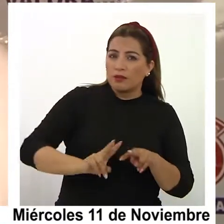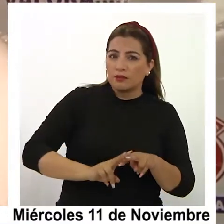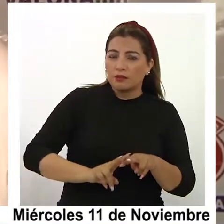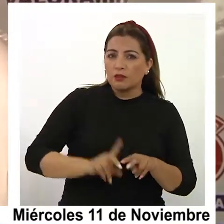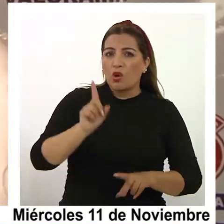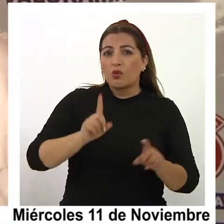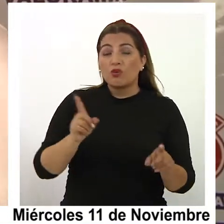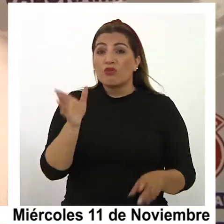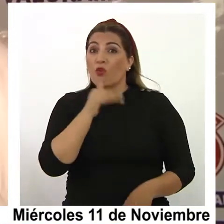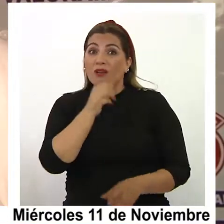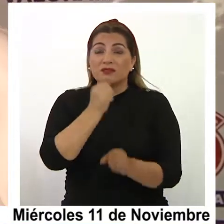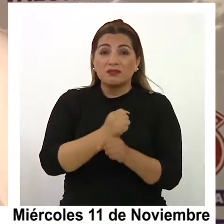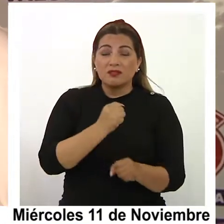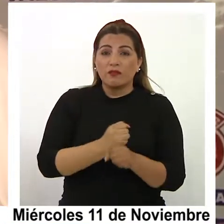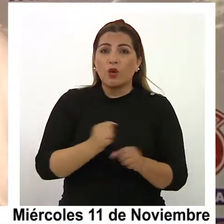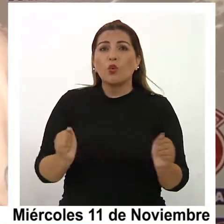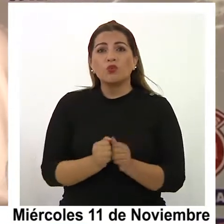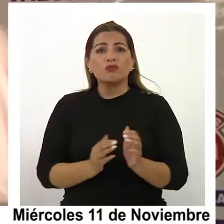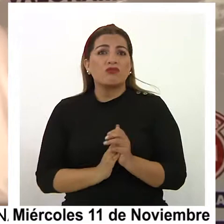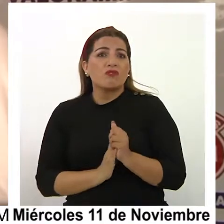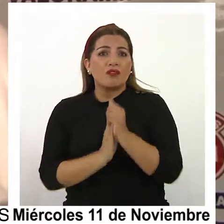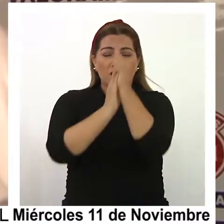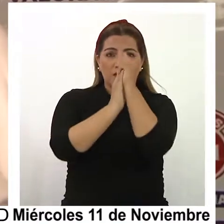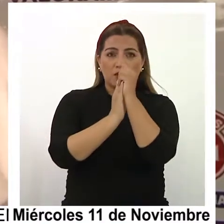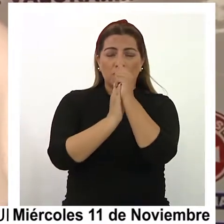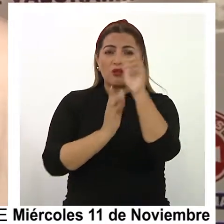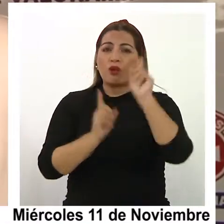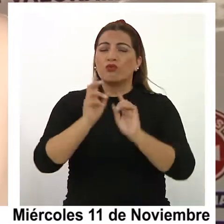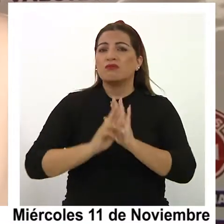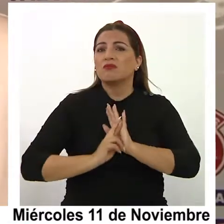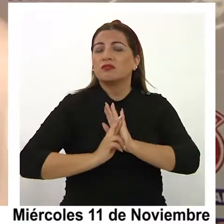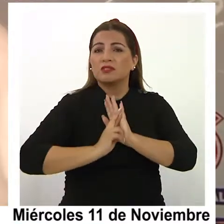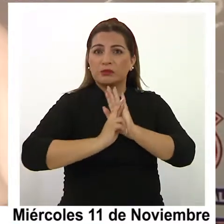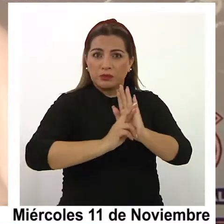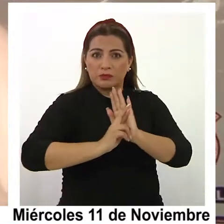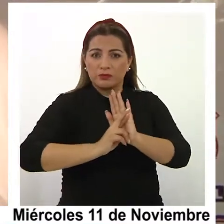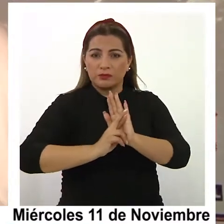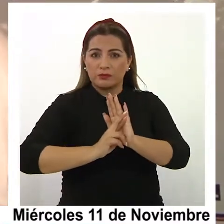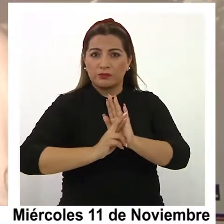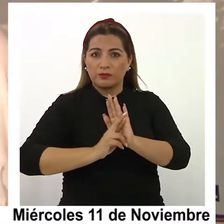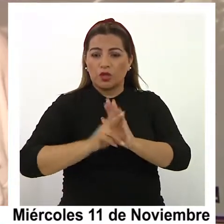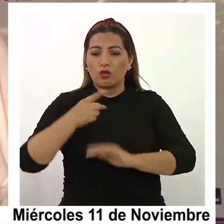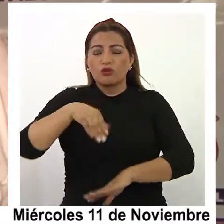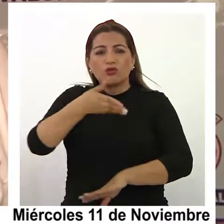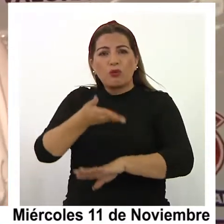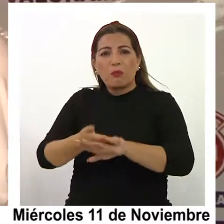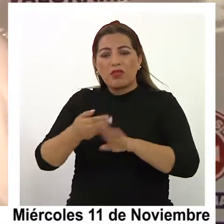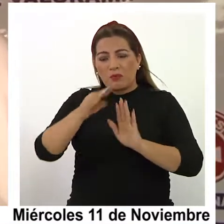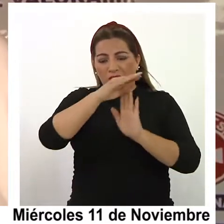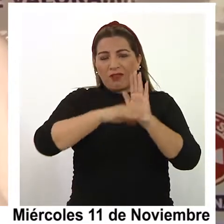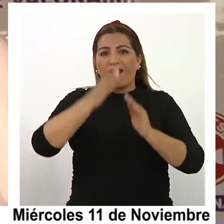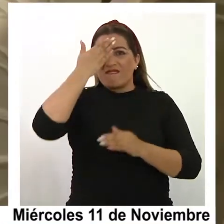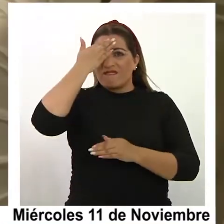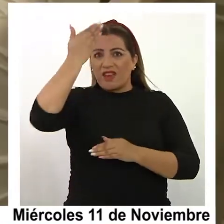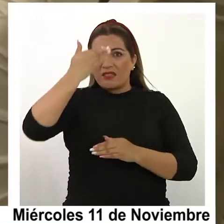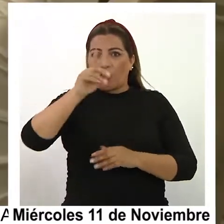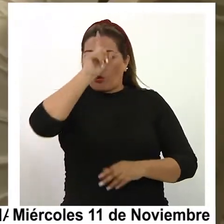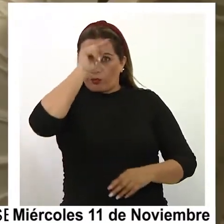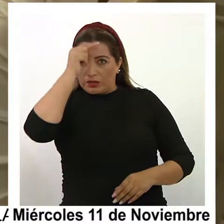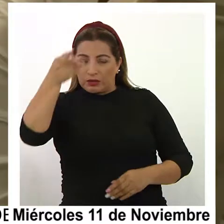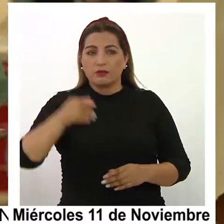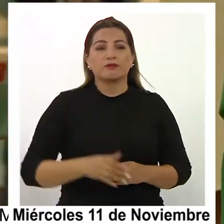momento trabajando con sus dirigentes, representando nuestras demandas al fronte del hospital.